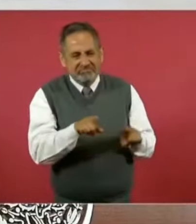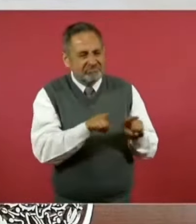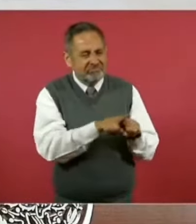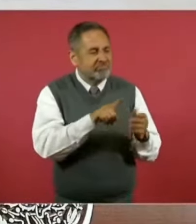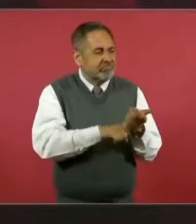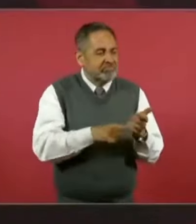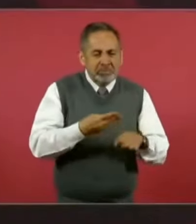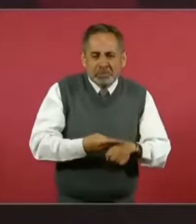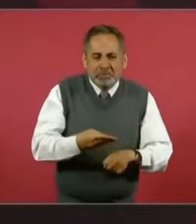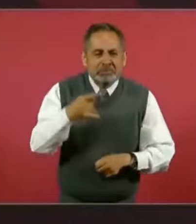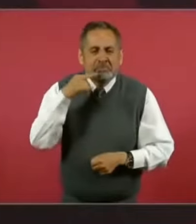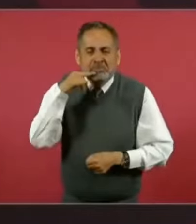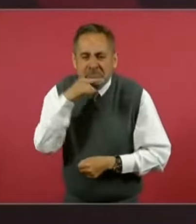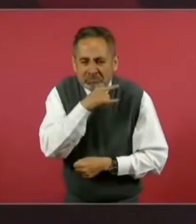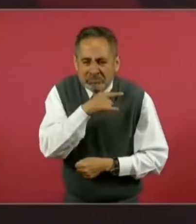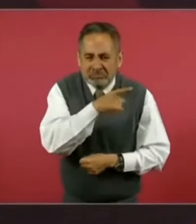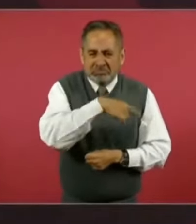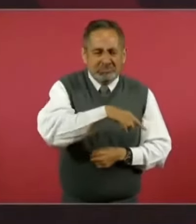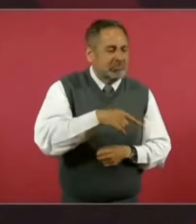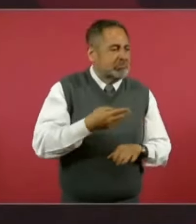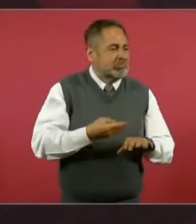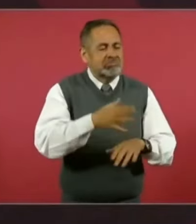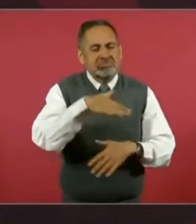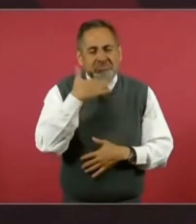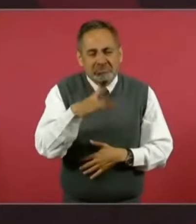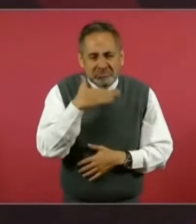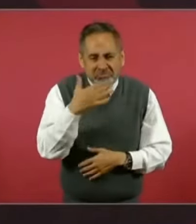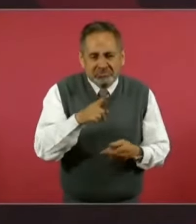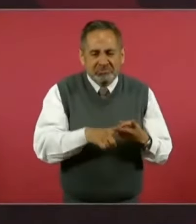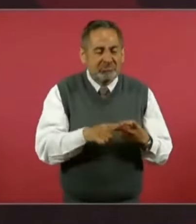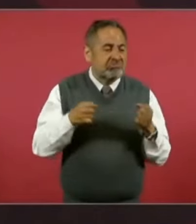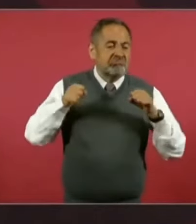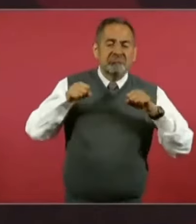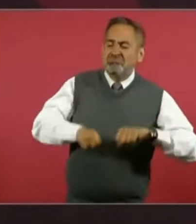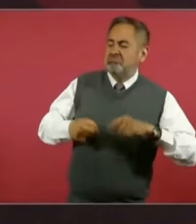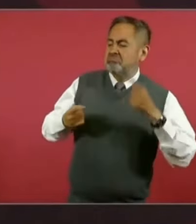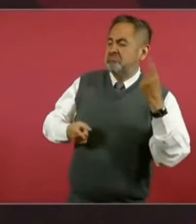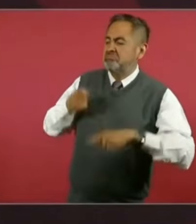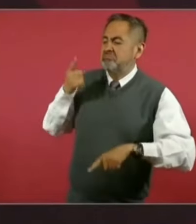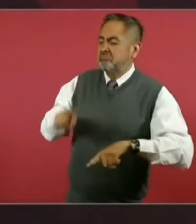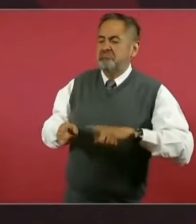hipócritas, muy corruptos y muy autoritarios.